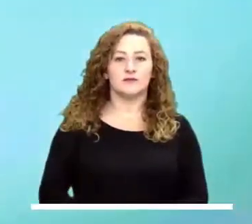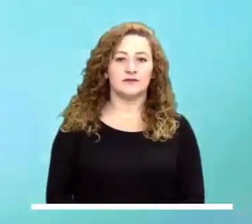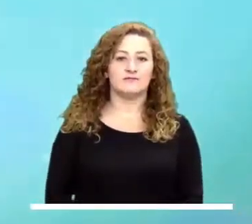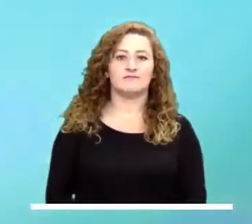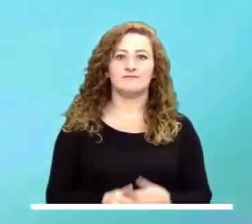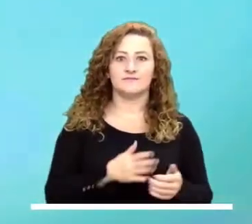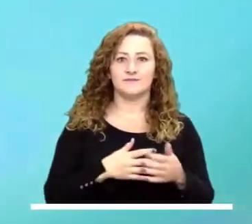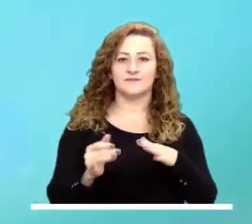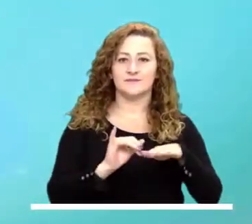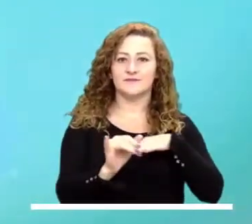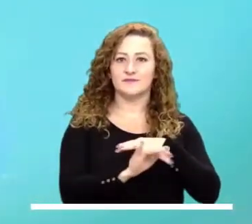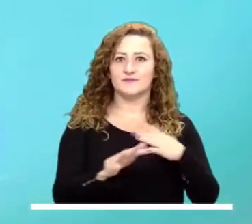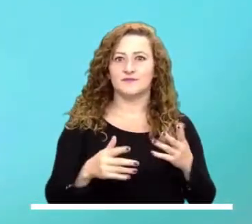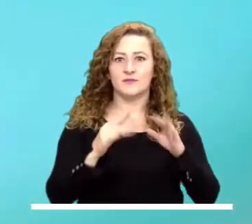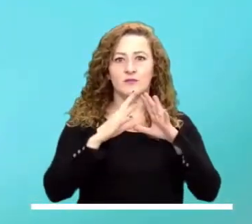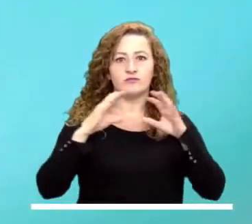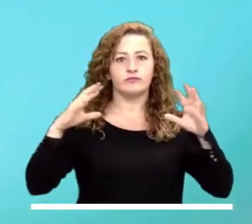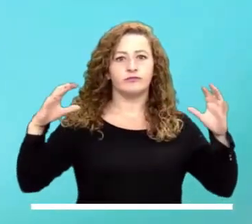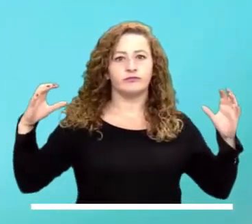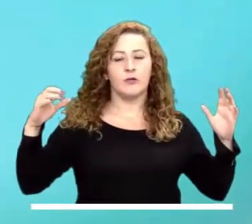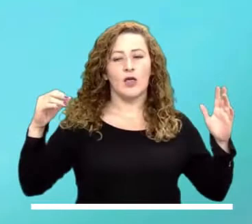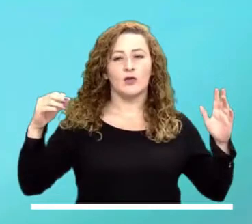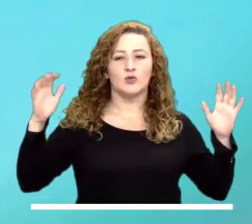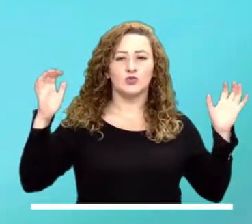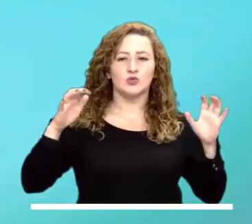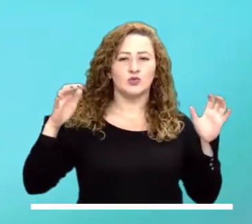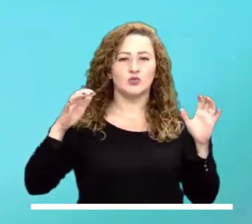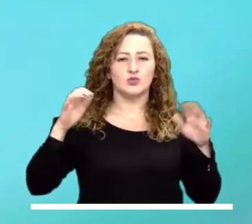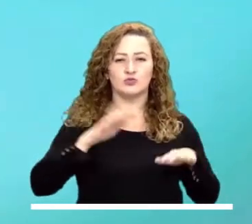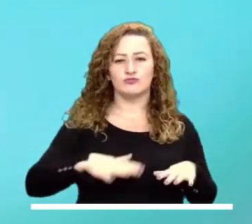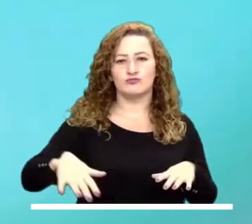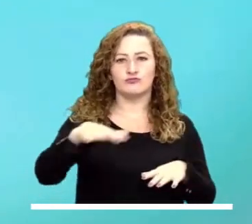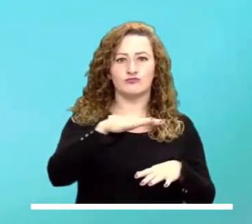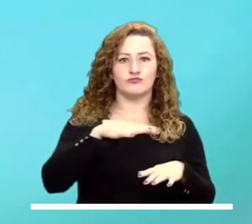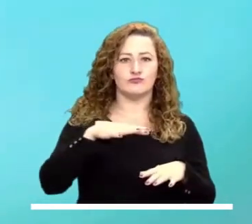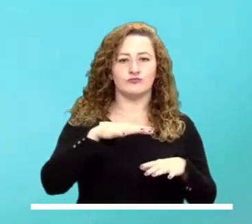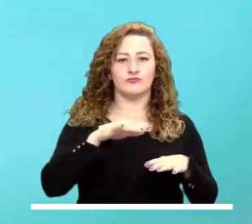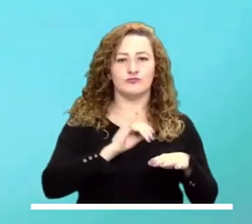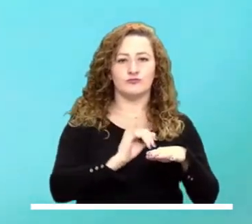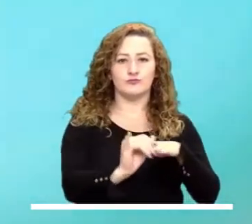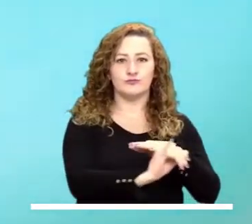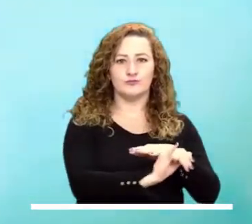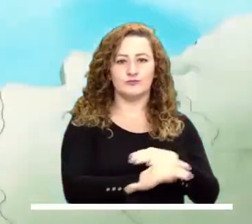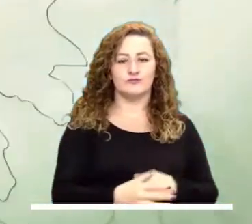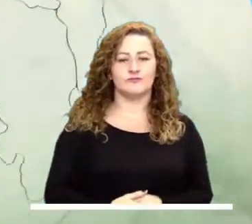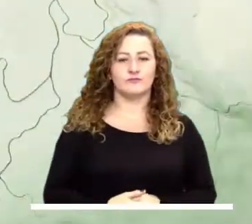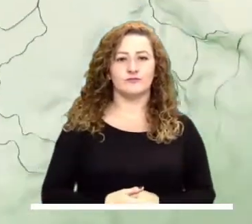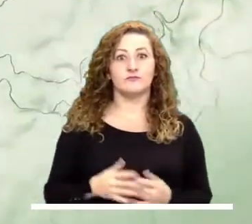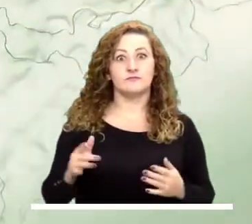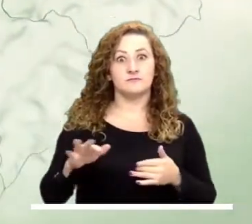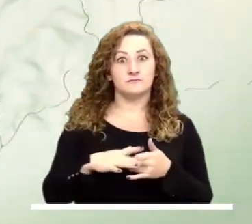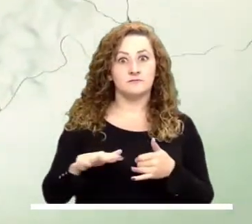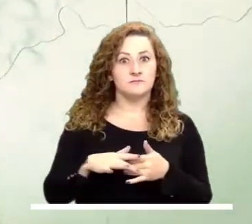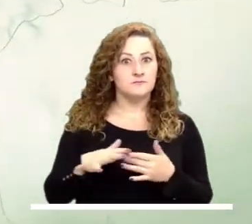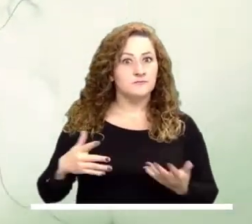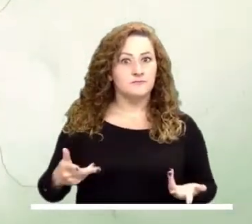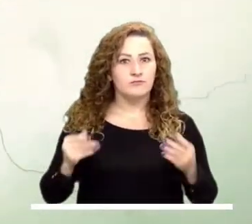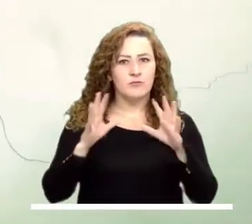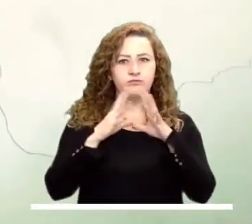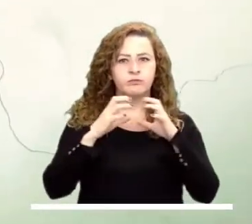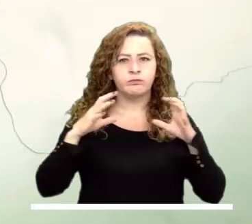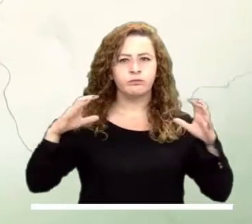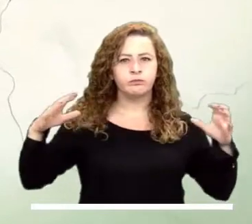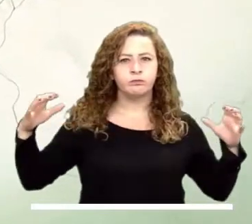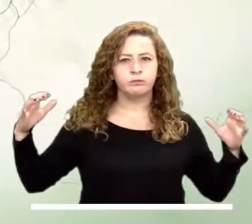de Sucre. Ahora pasemos al archipiélago que promete una tarde con nubosidad variable y lluvias dispersas a lo largo de la zona insular